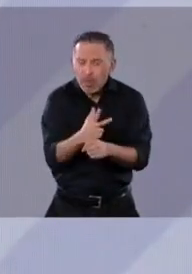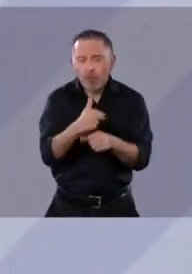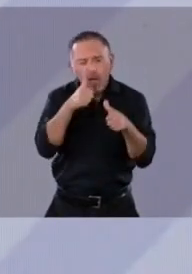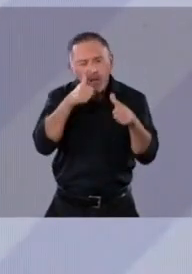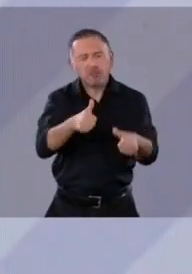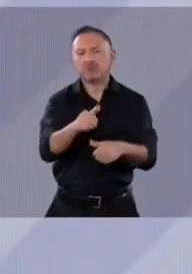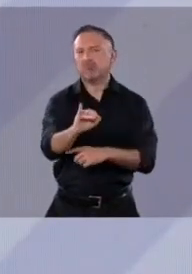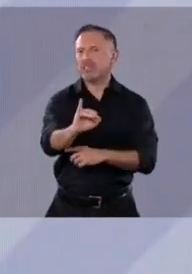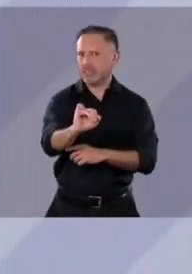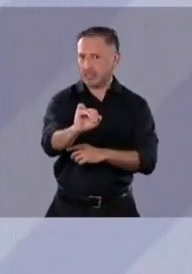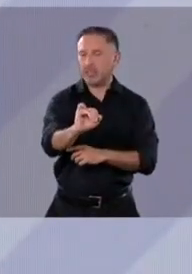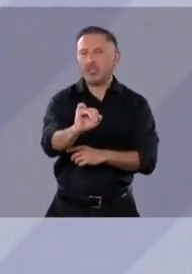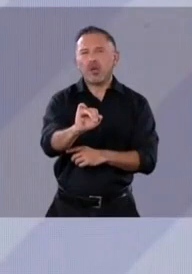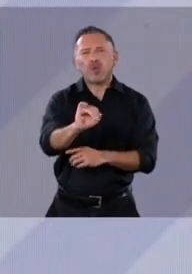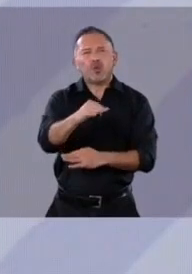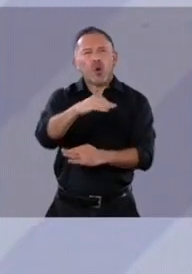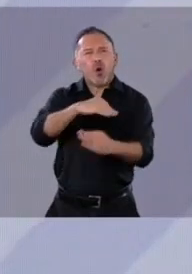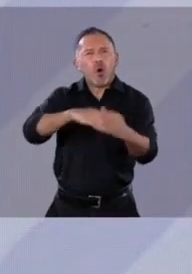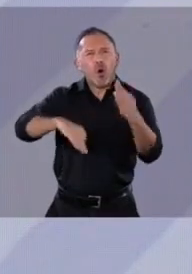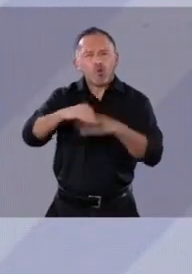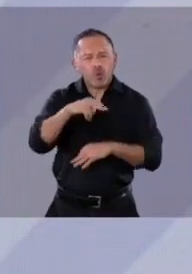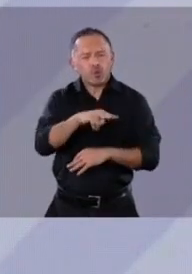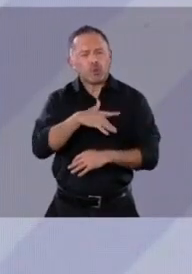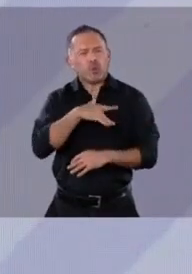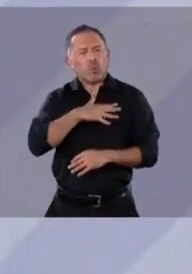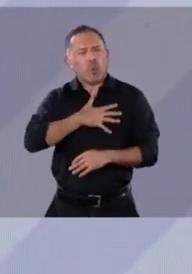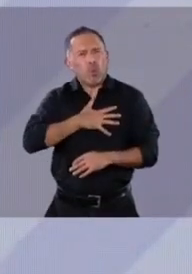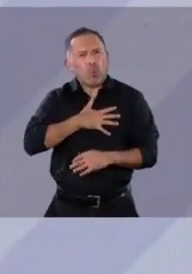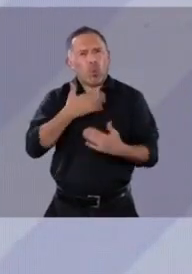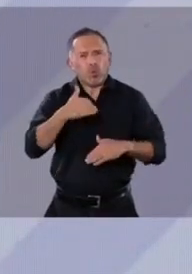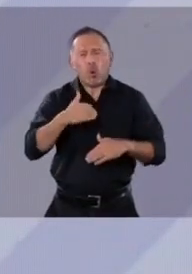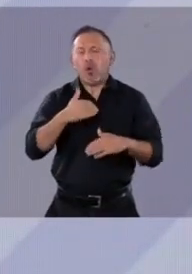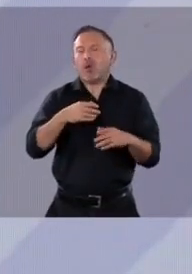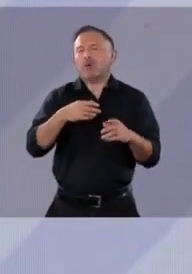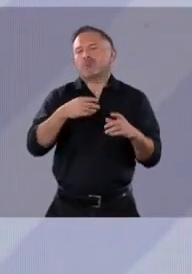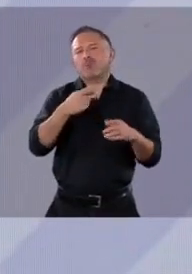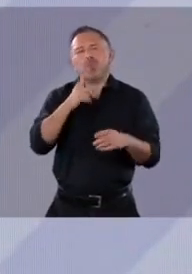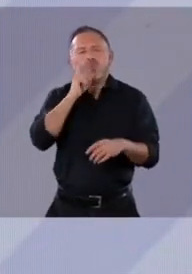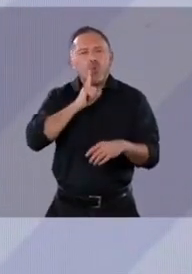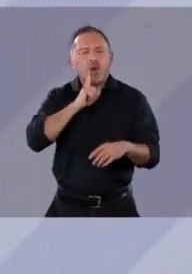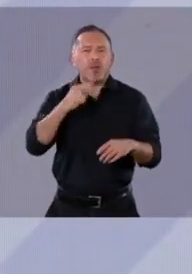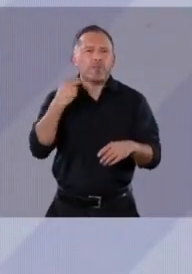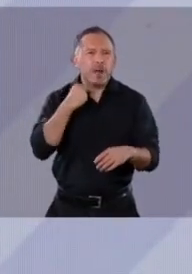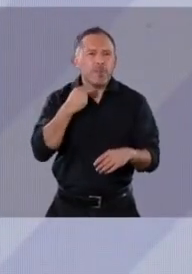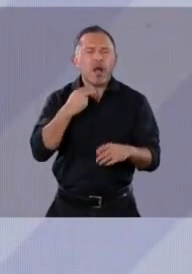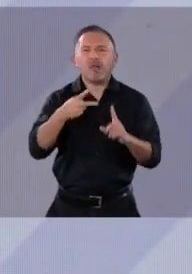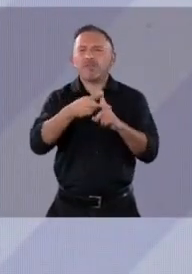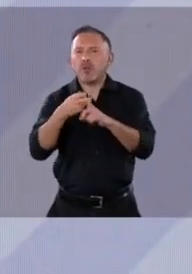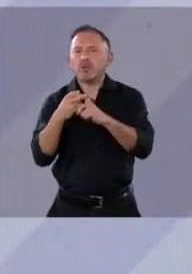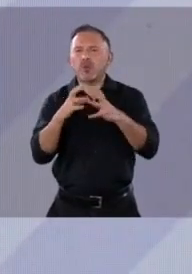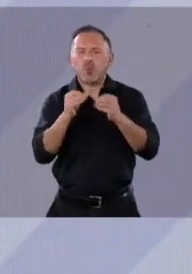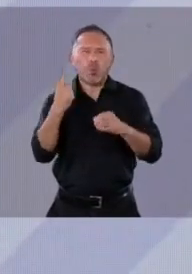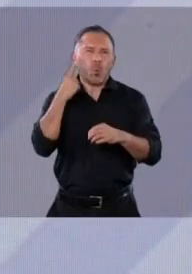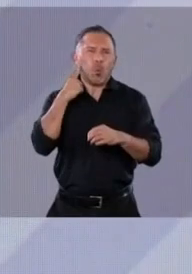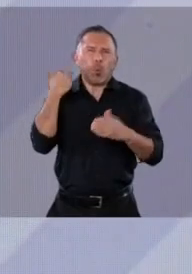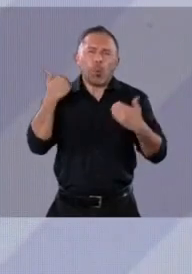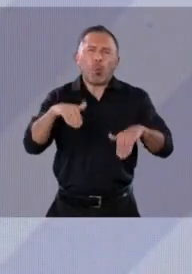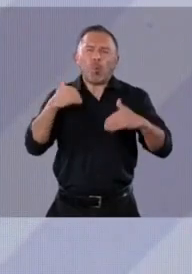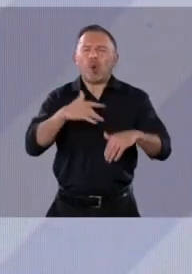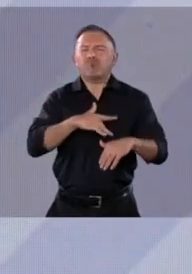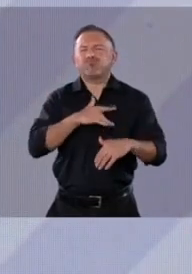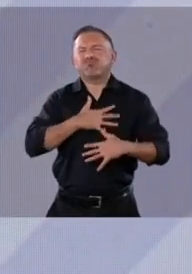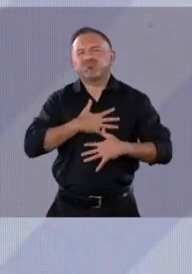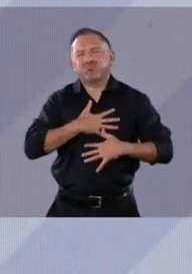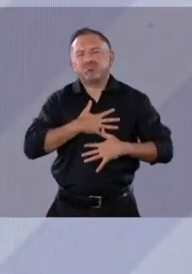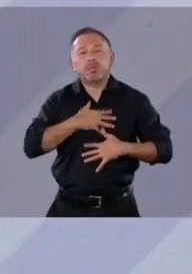todos nos rompe el corazón enterarnos de homicidios, de secuestros, de feminicidios. Pero hay que preguntarse cómo fue la infancia de un